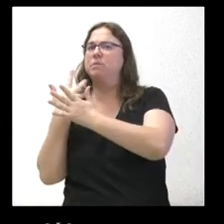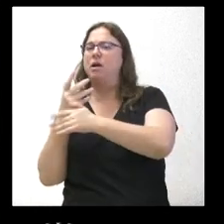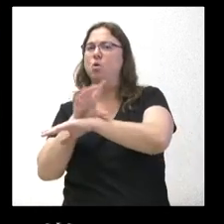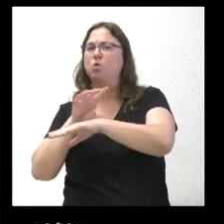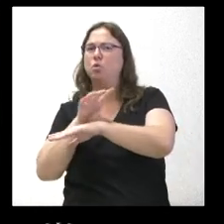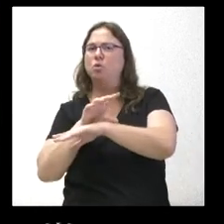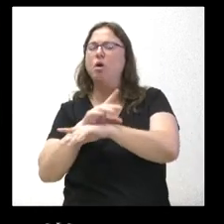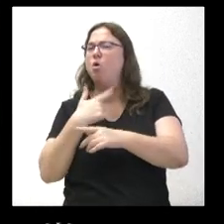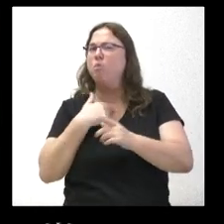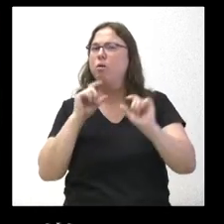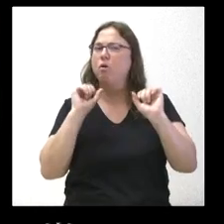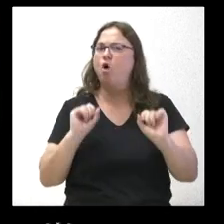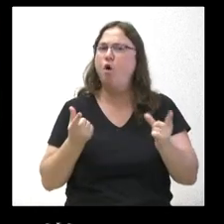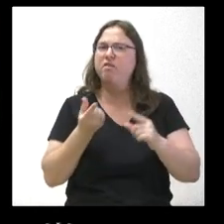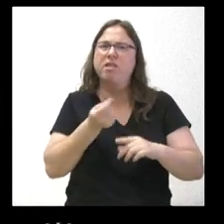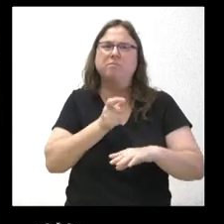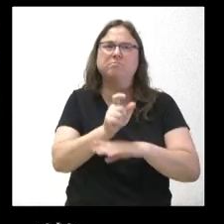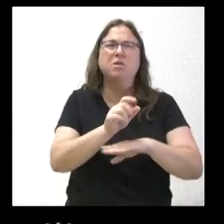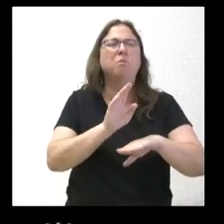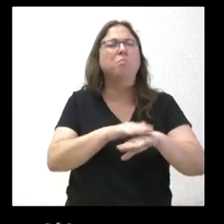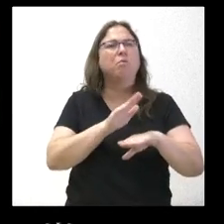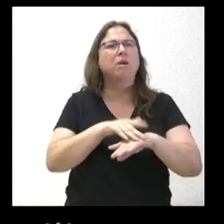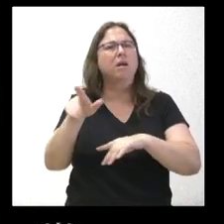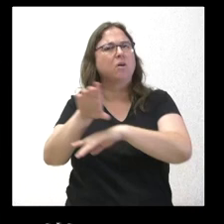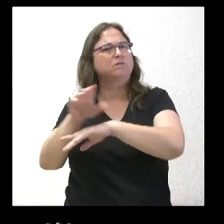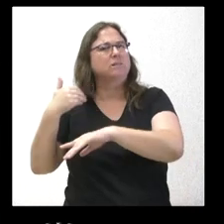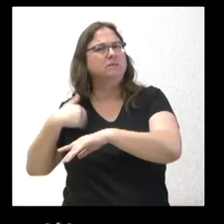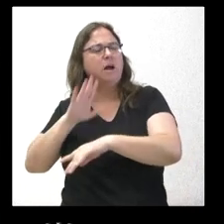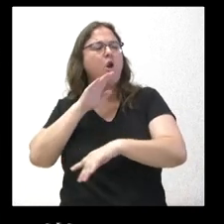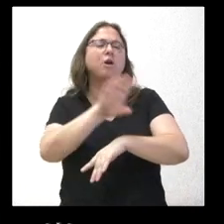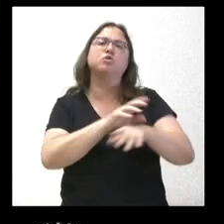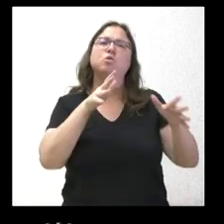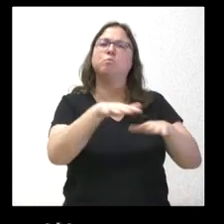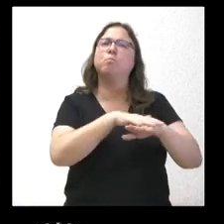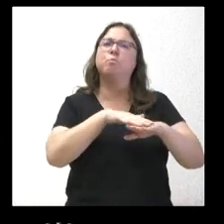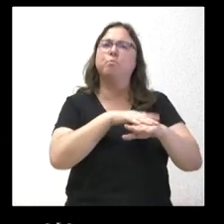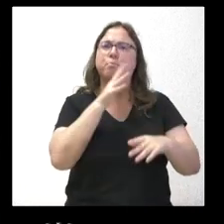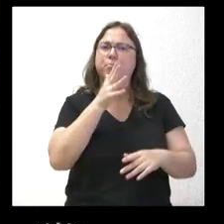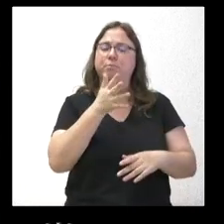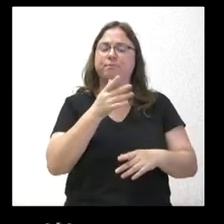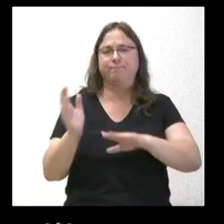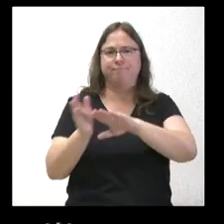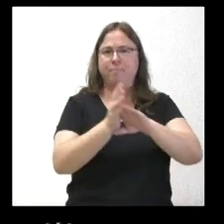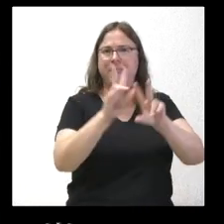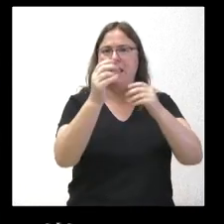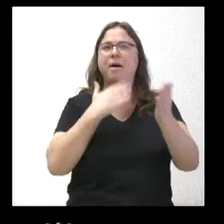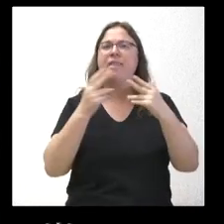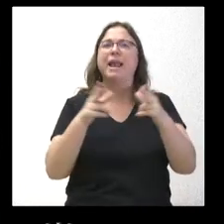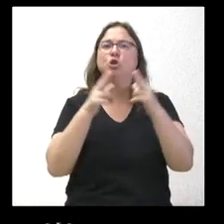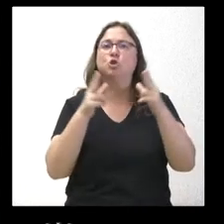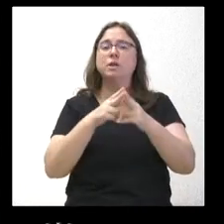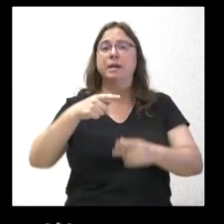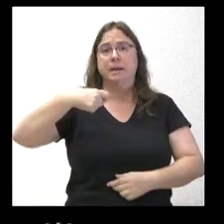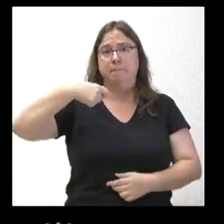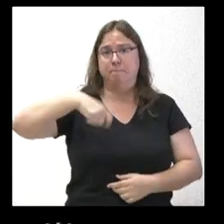las inversiones un poco porque han pasado por el Consejo de Gobierno. Y luego, sobre el diálogo social. El presidente también ha